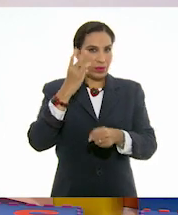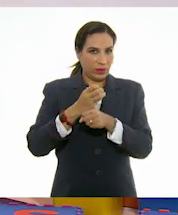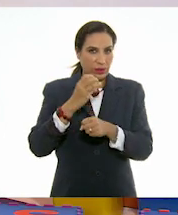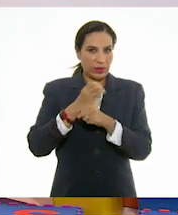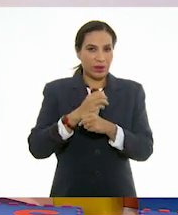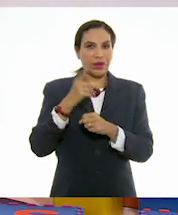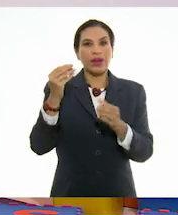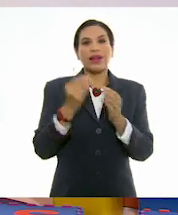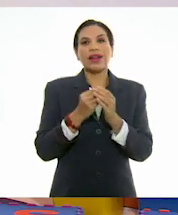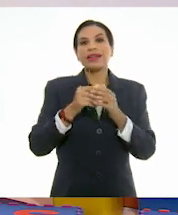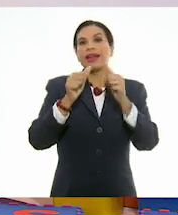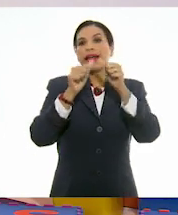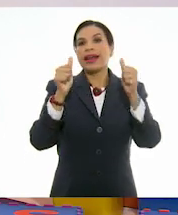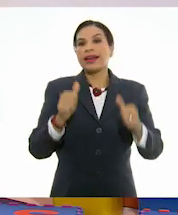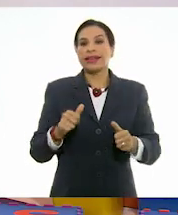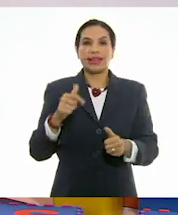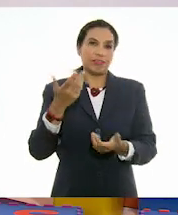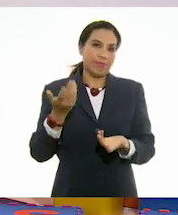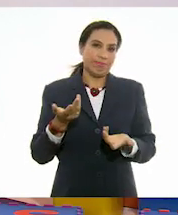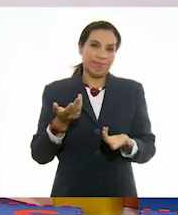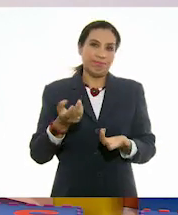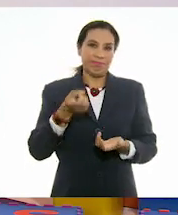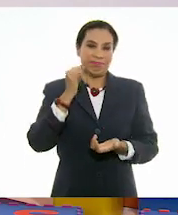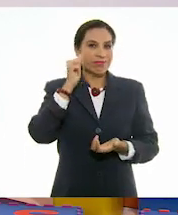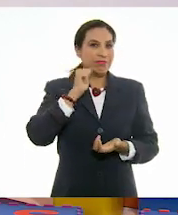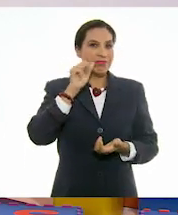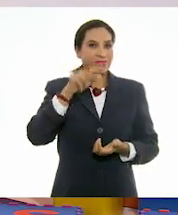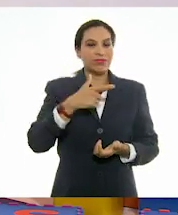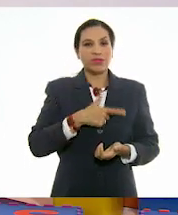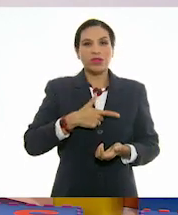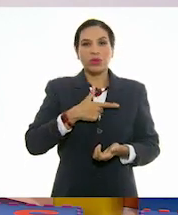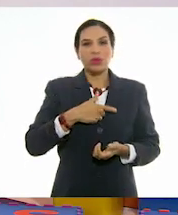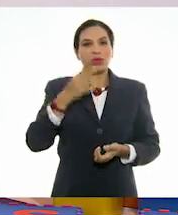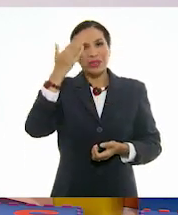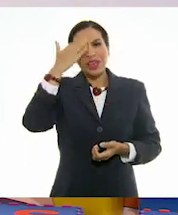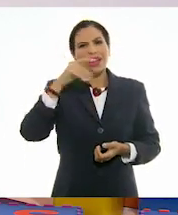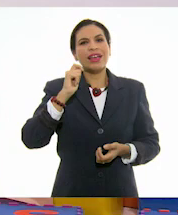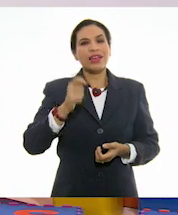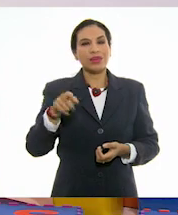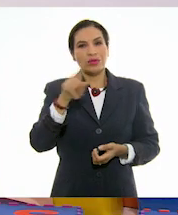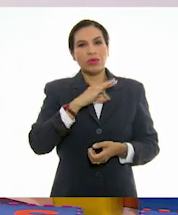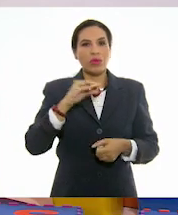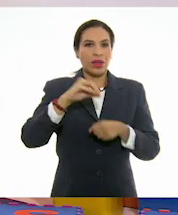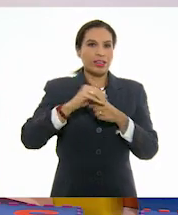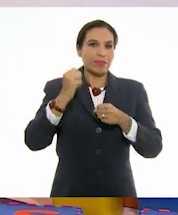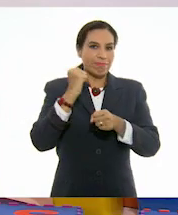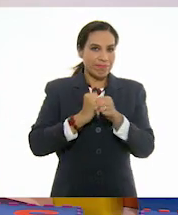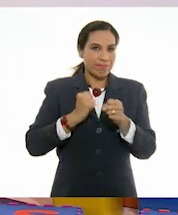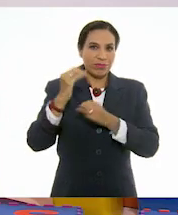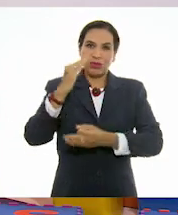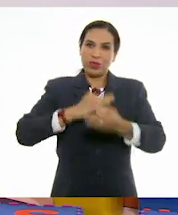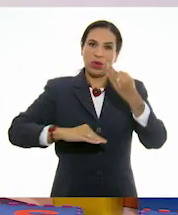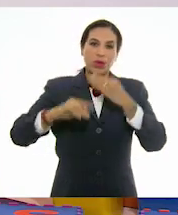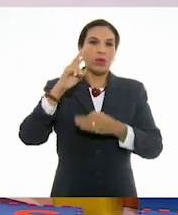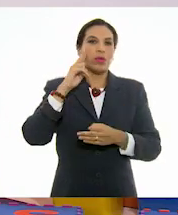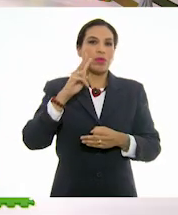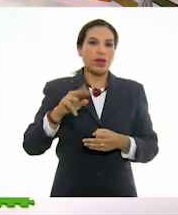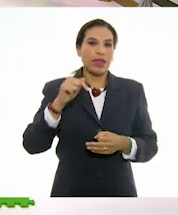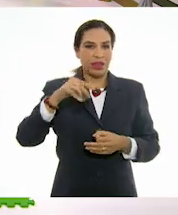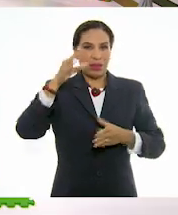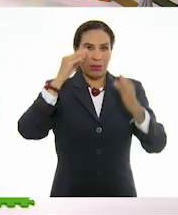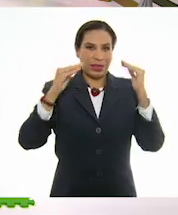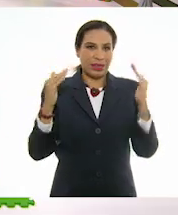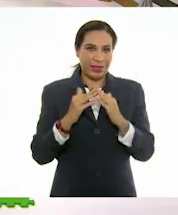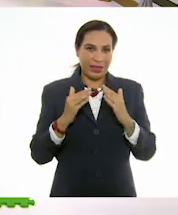de su clase de artes, que bueno, pues es siempre un placer y un gusto saber que ponen en práctica todo lo que ven a quien